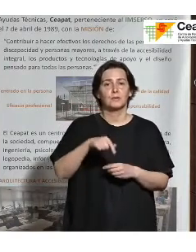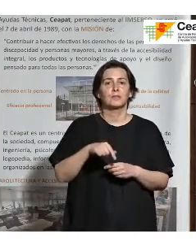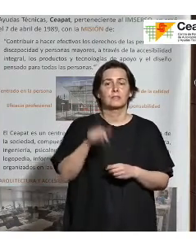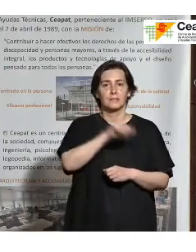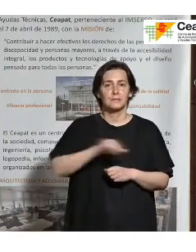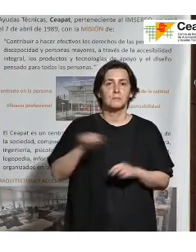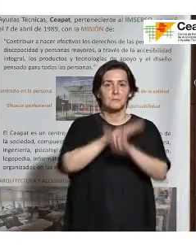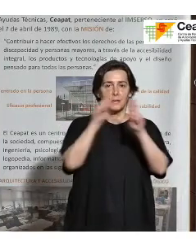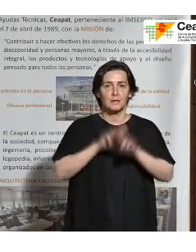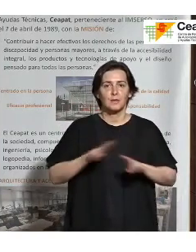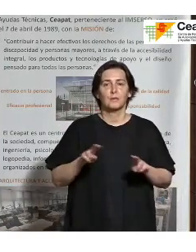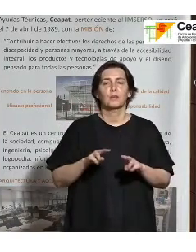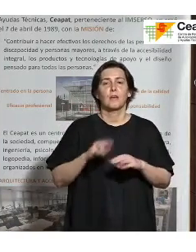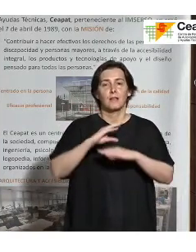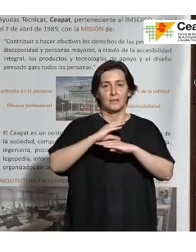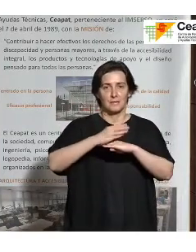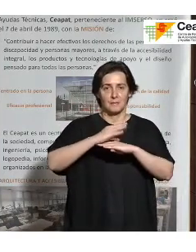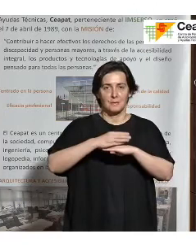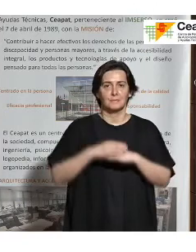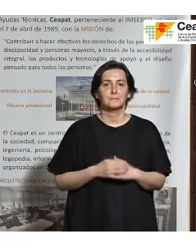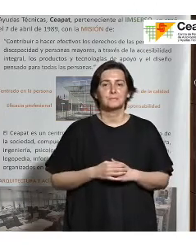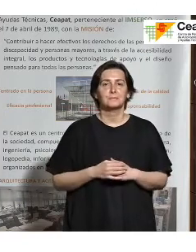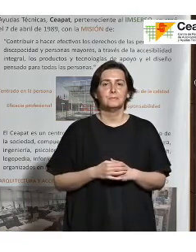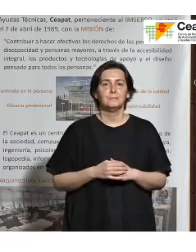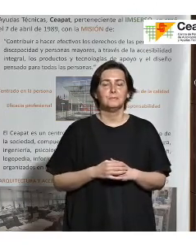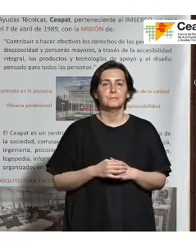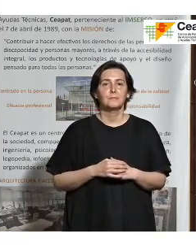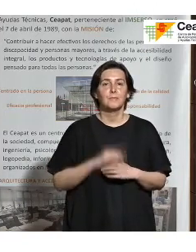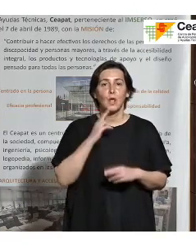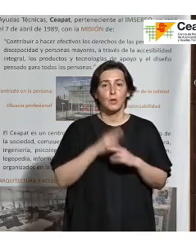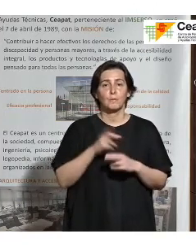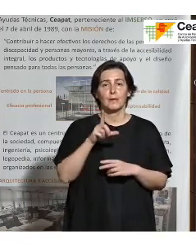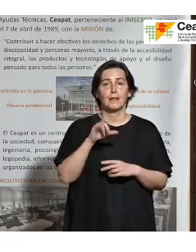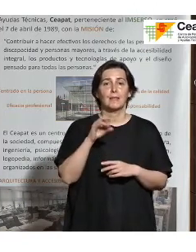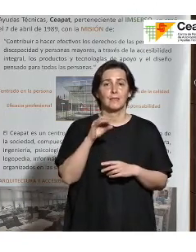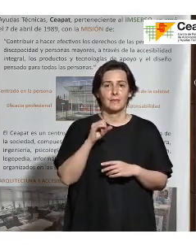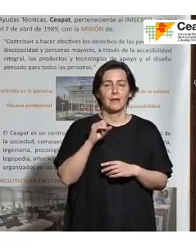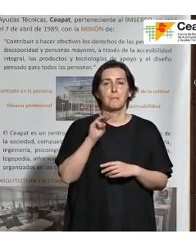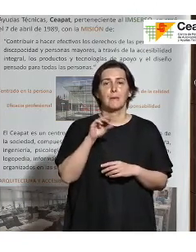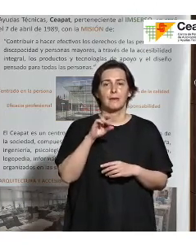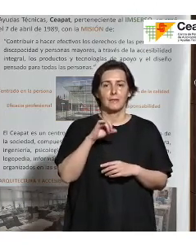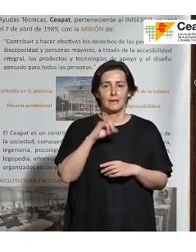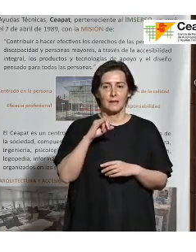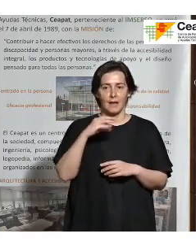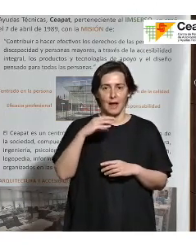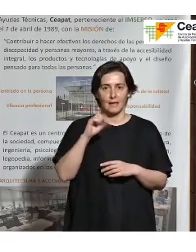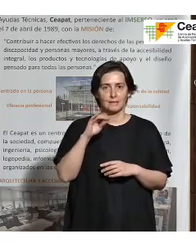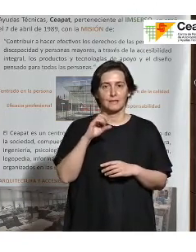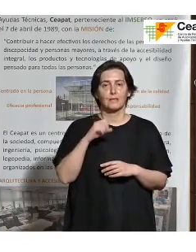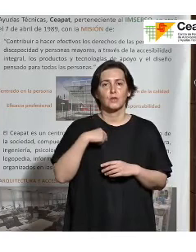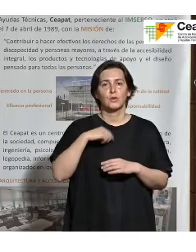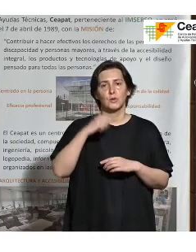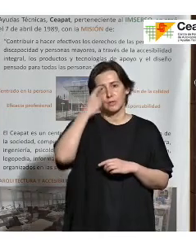Semana Internacional del CEAPAT. Mi nombre es Lucia Pérez Castilla, soy psicóloga del CEAPAT